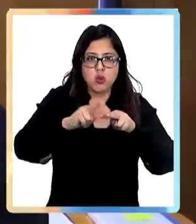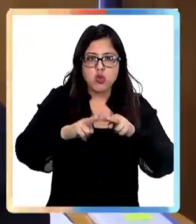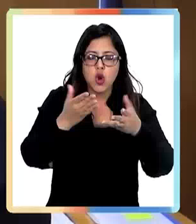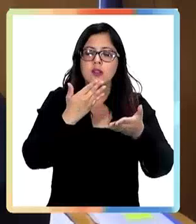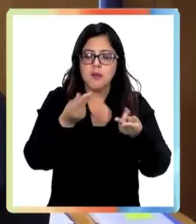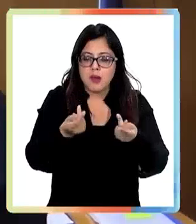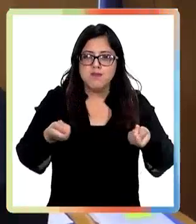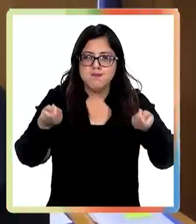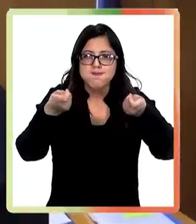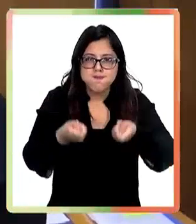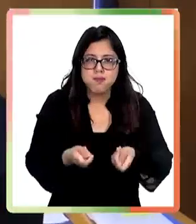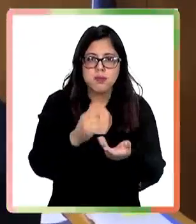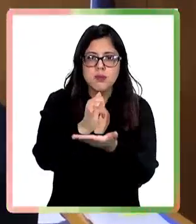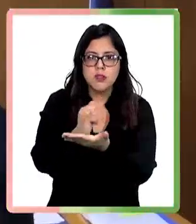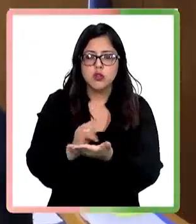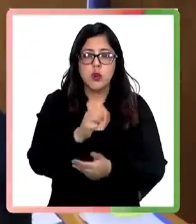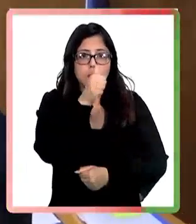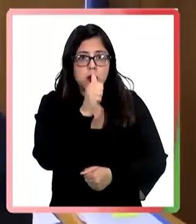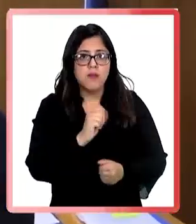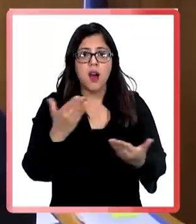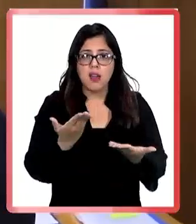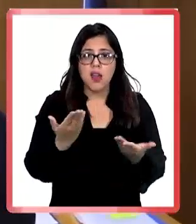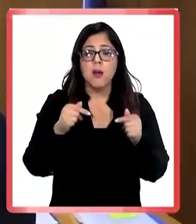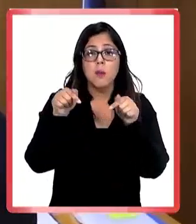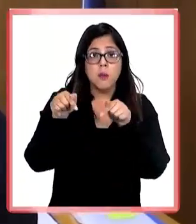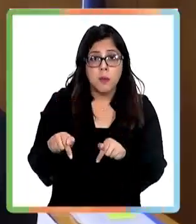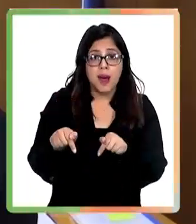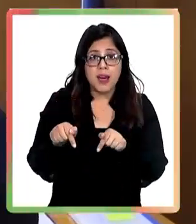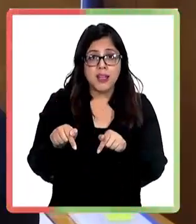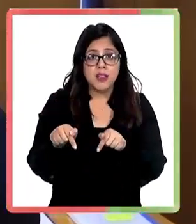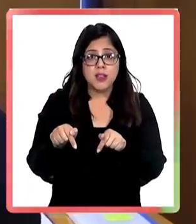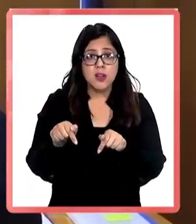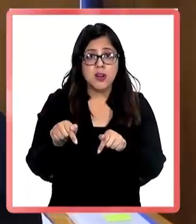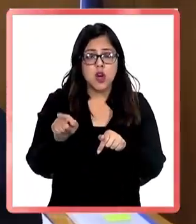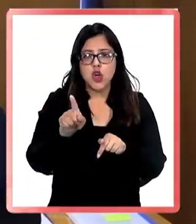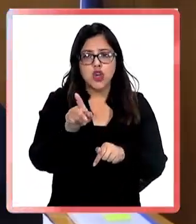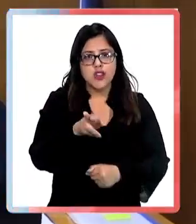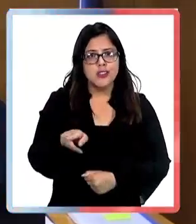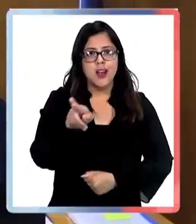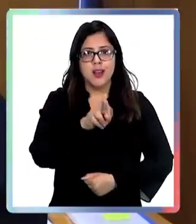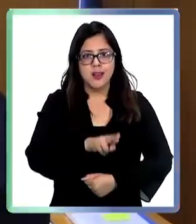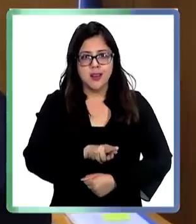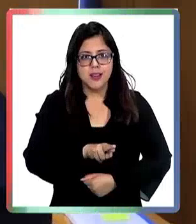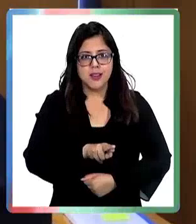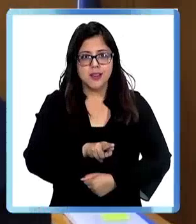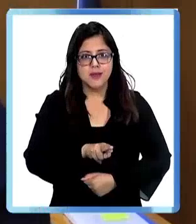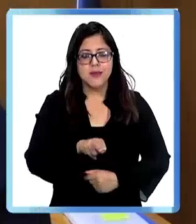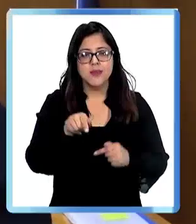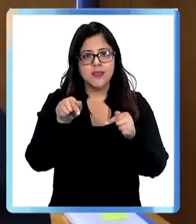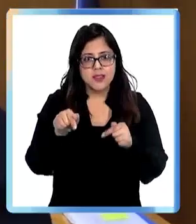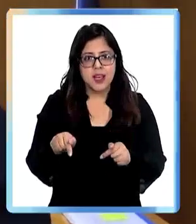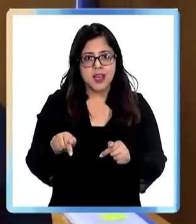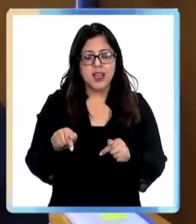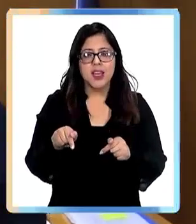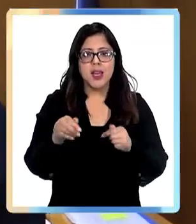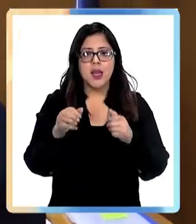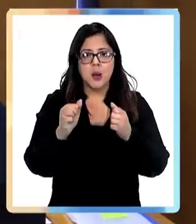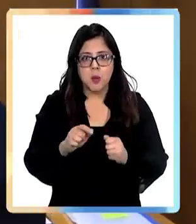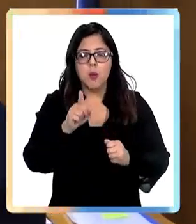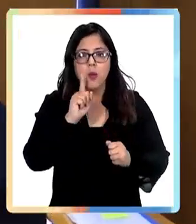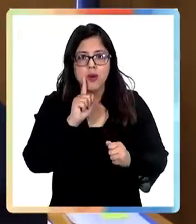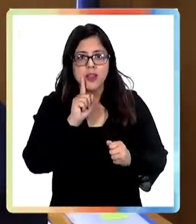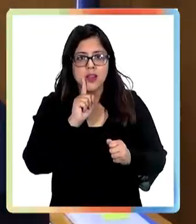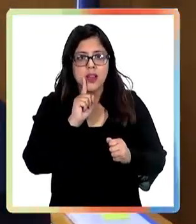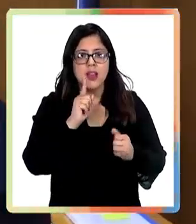también de los privados para que esta situación no siga sucediendo y podamos tener el recurso para toda la